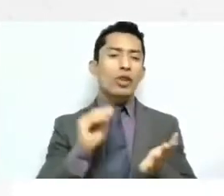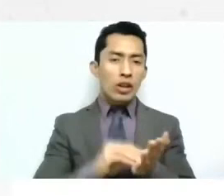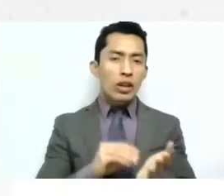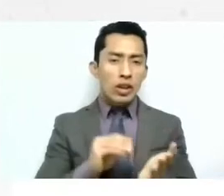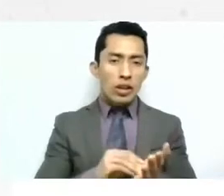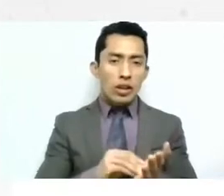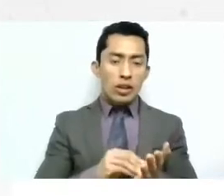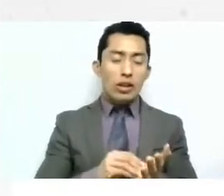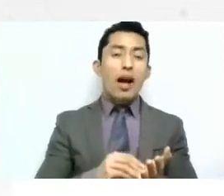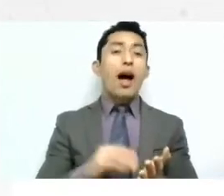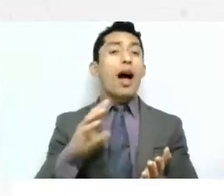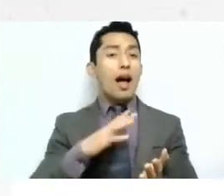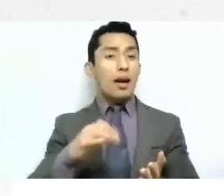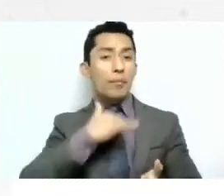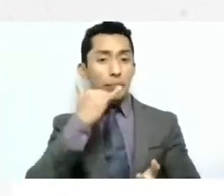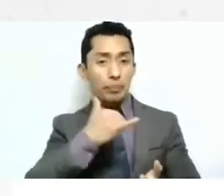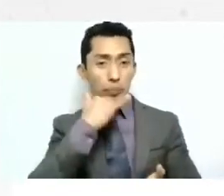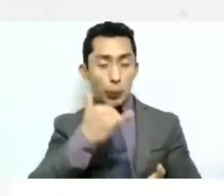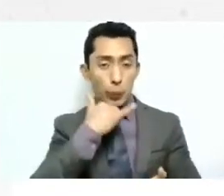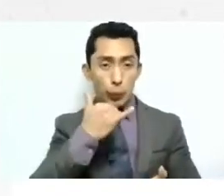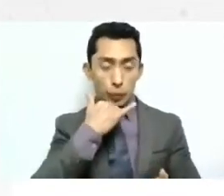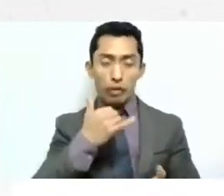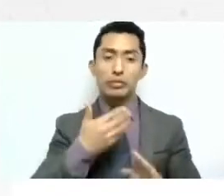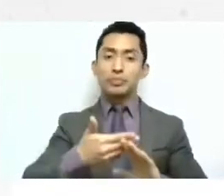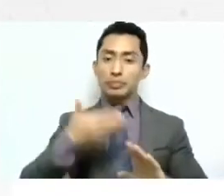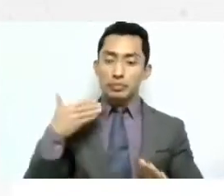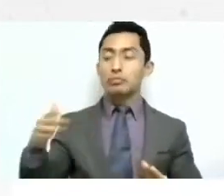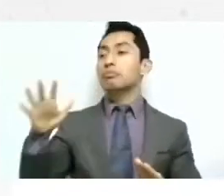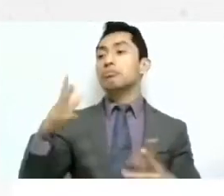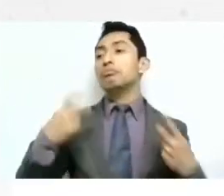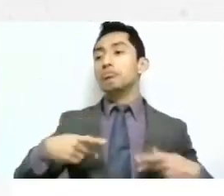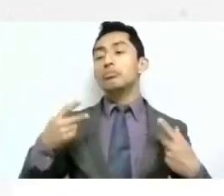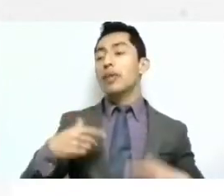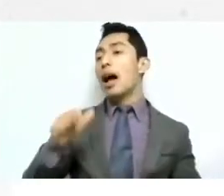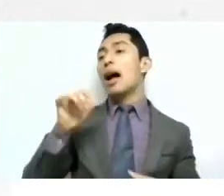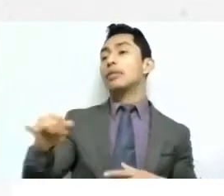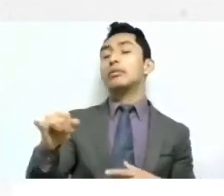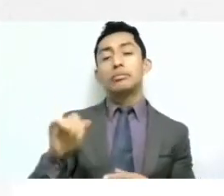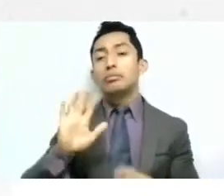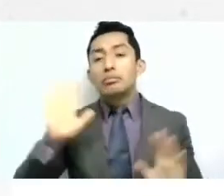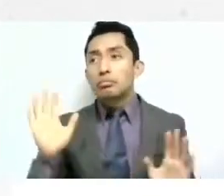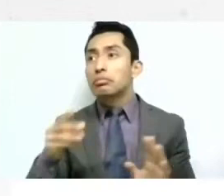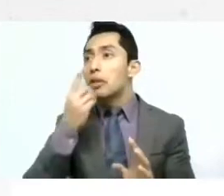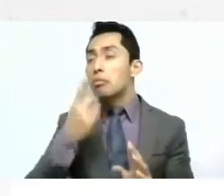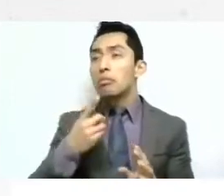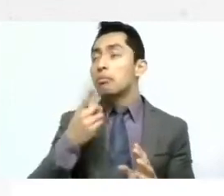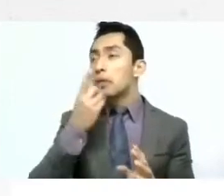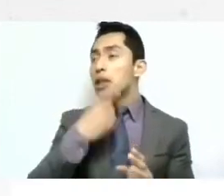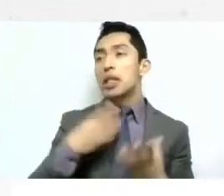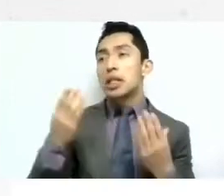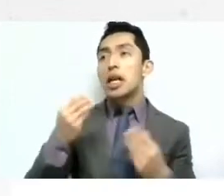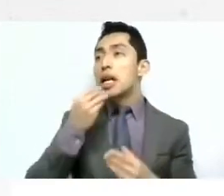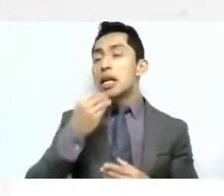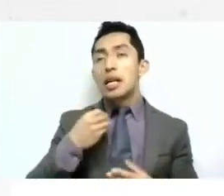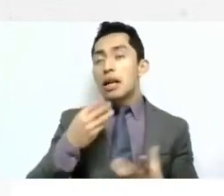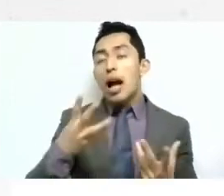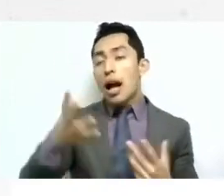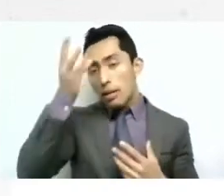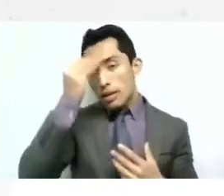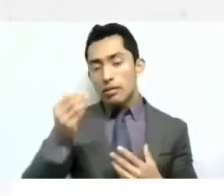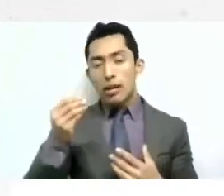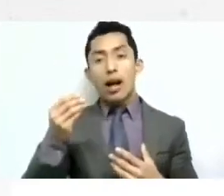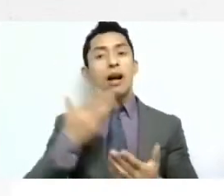errores pero pues antes era la sociedad así o antes como sociedad así nos enseñaron ¿no? entonces que ahorita pues ya vamos